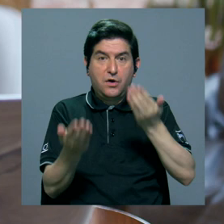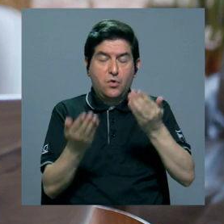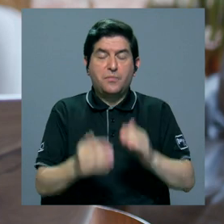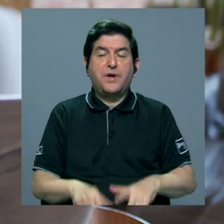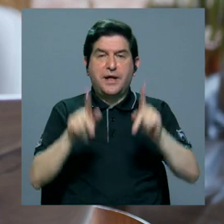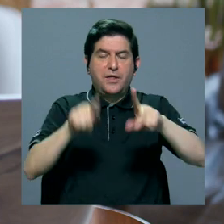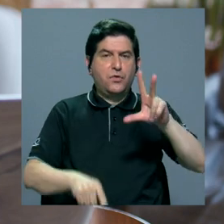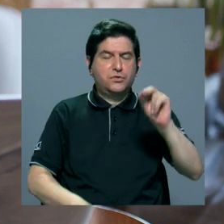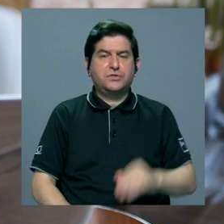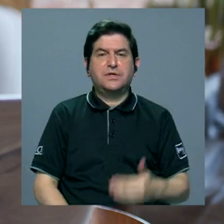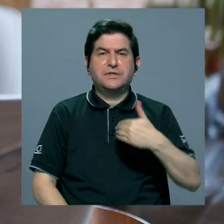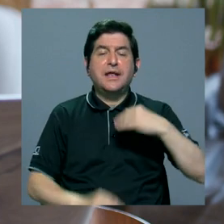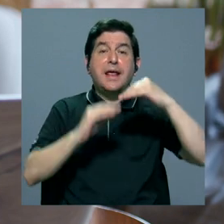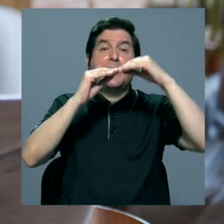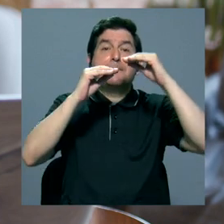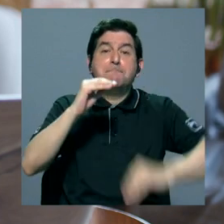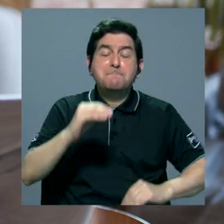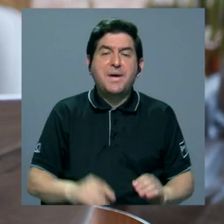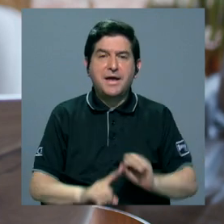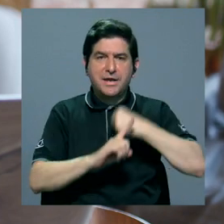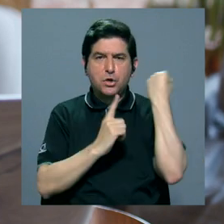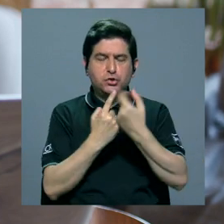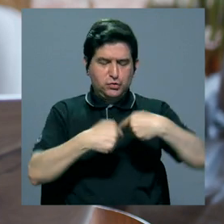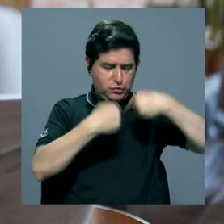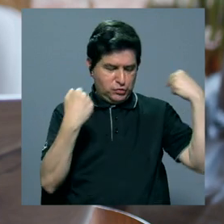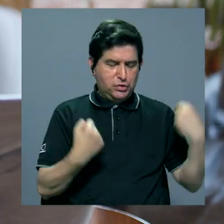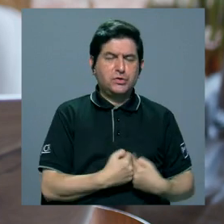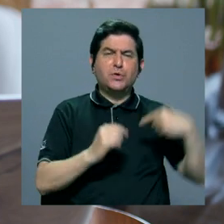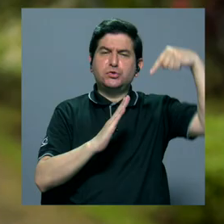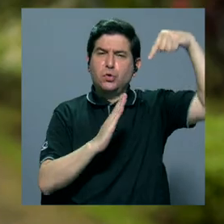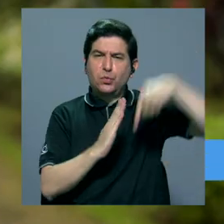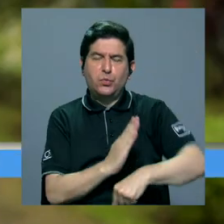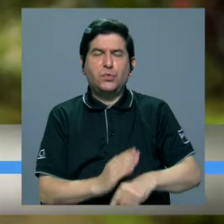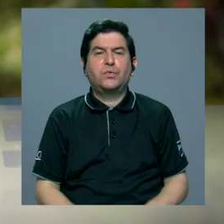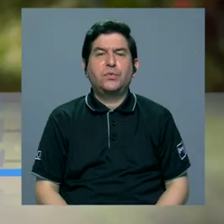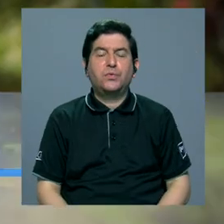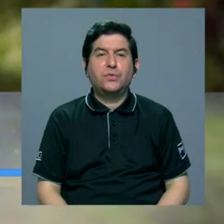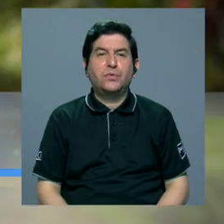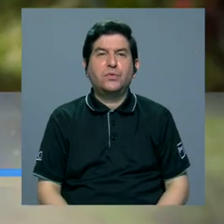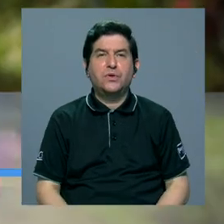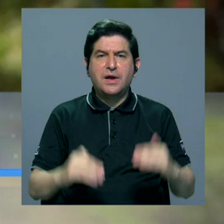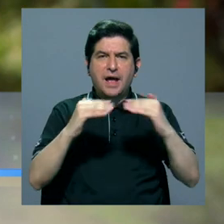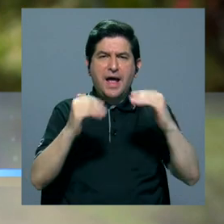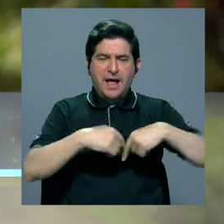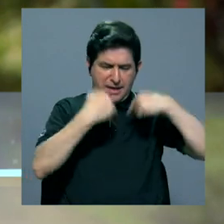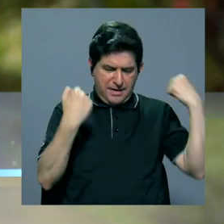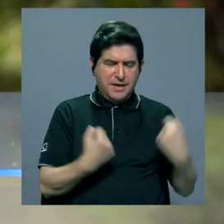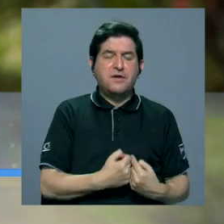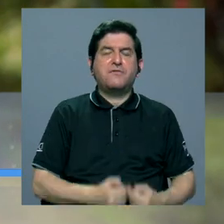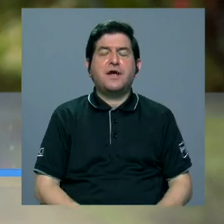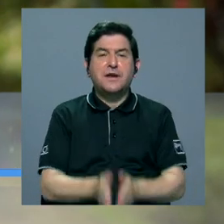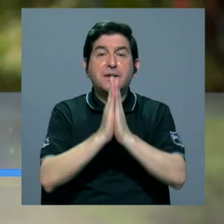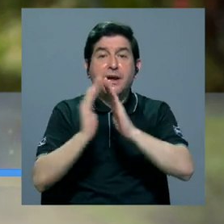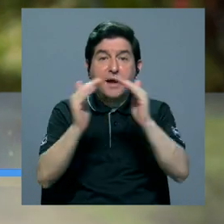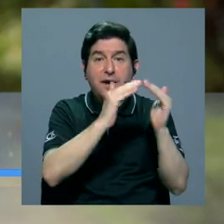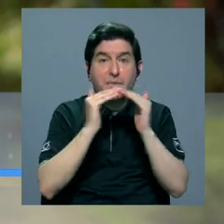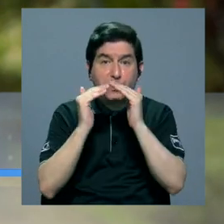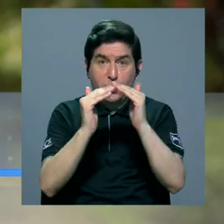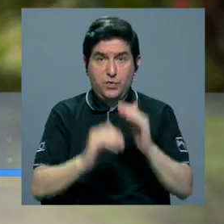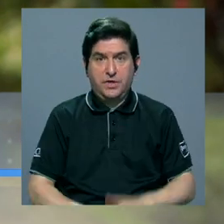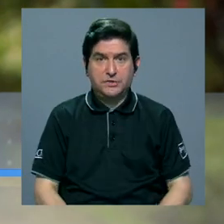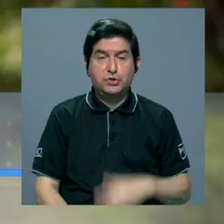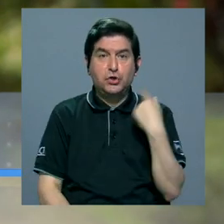con los que no, tuvieron menos eventos cardíacos severos. A nivel cardiovascular siempre se hace llamado a la población a que tenga